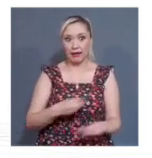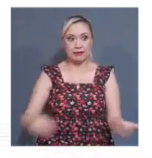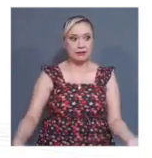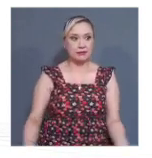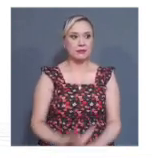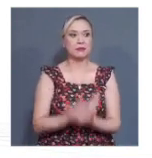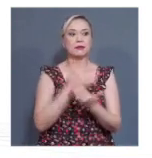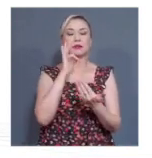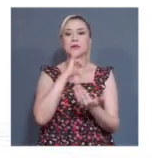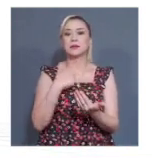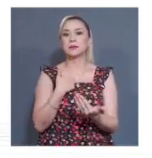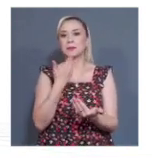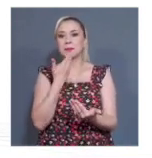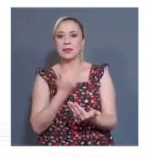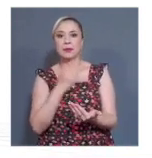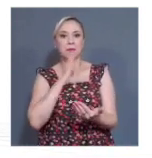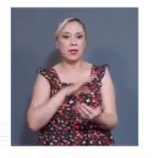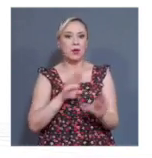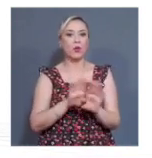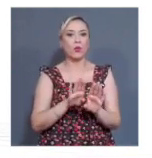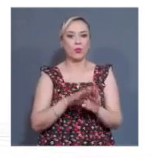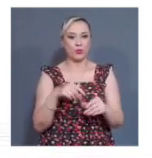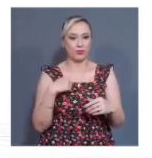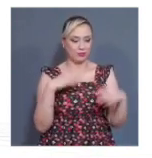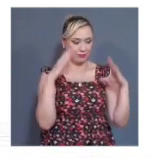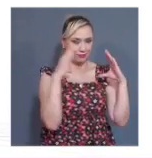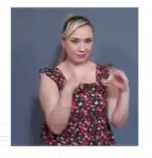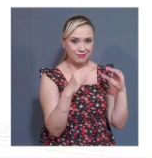correcto con respecto a sus hijos.